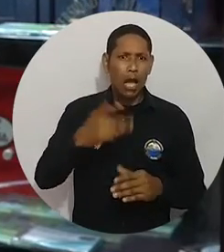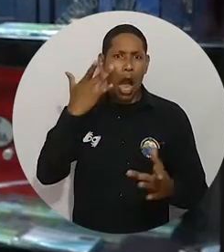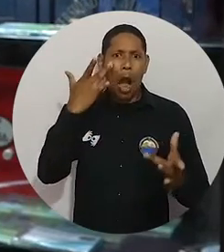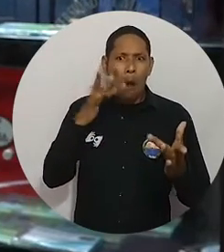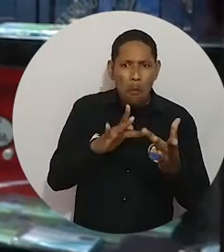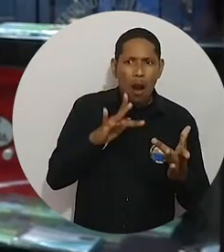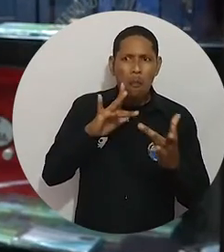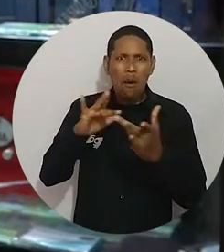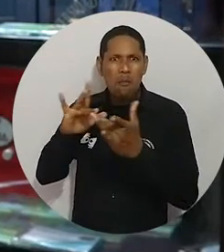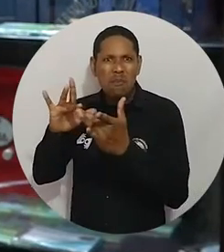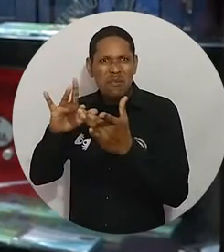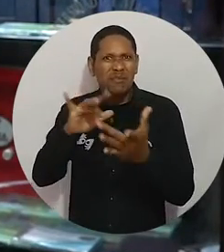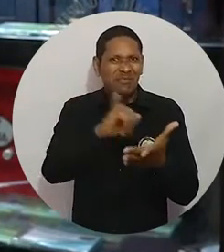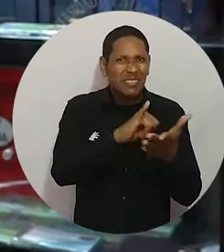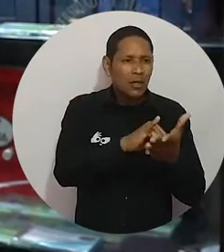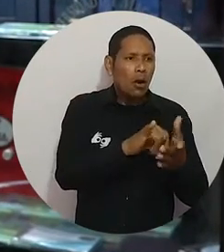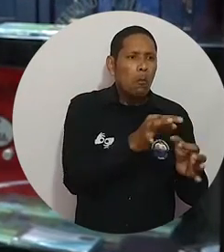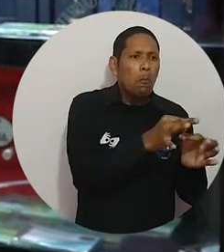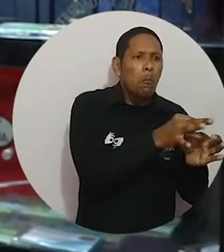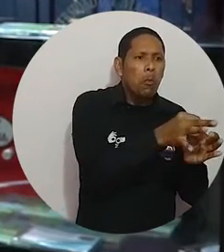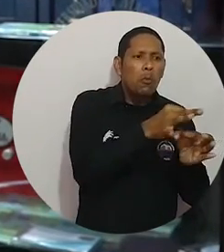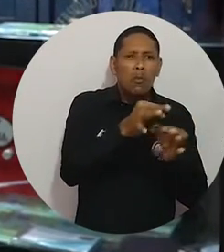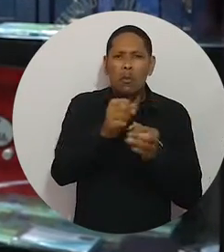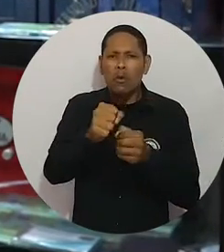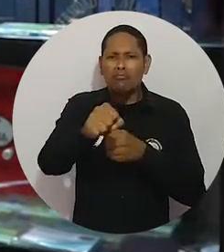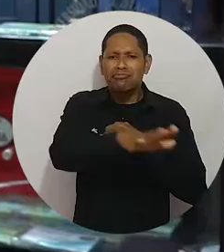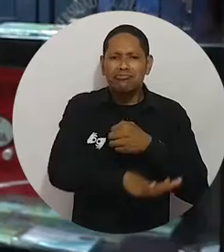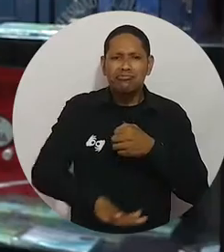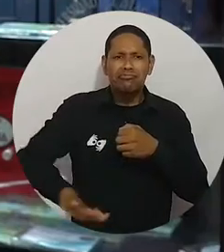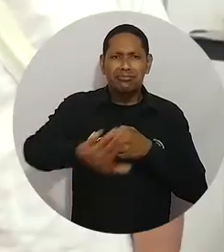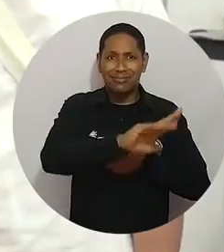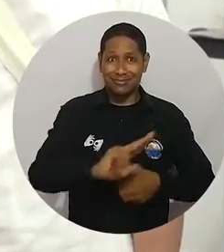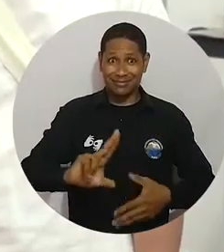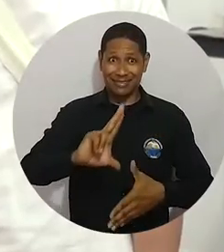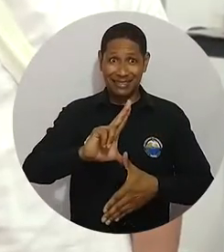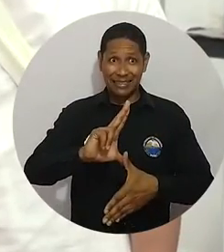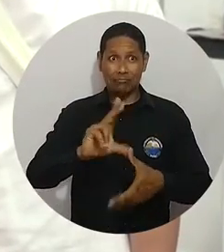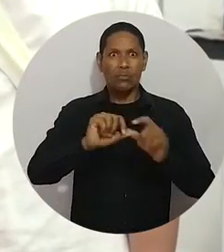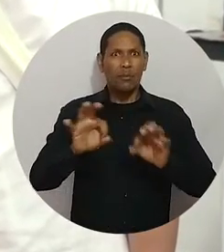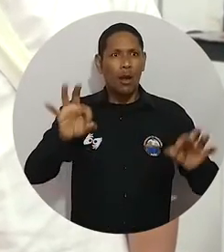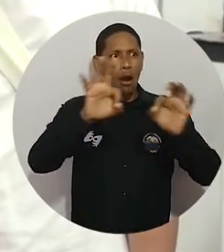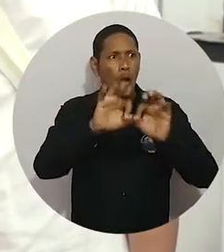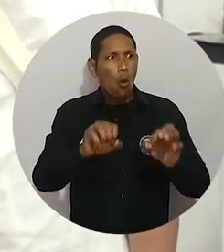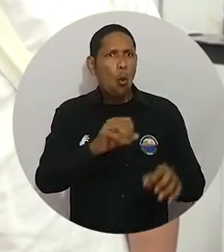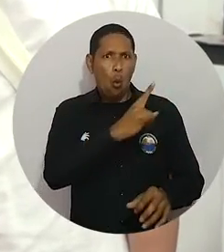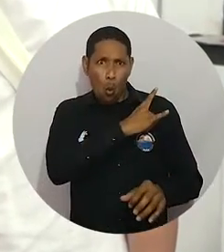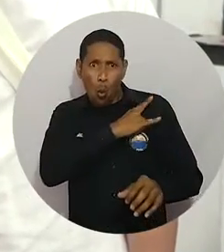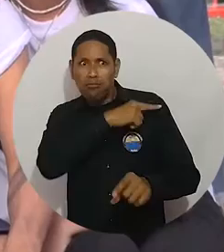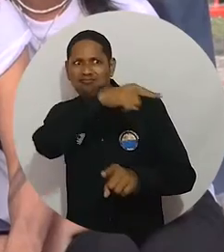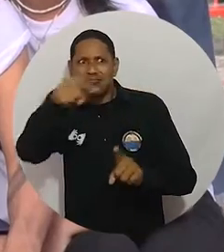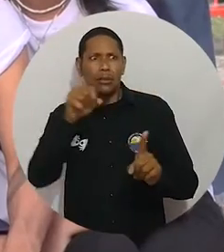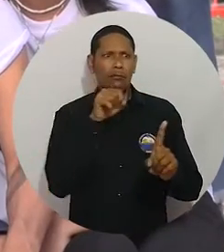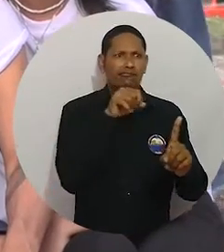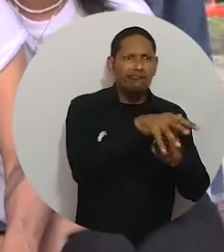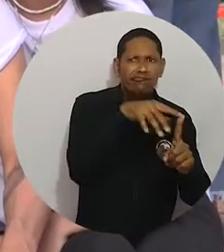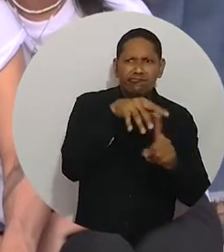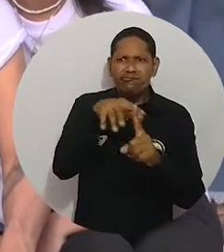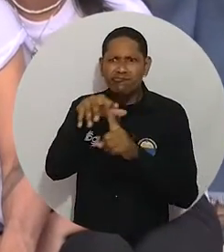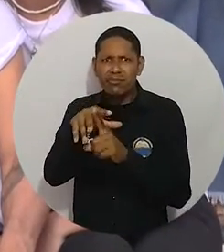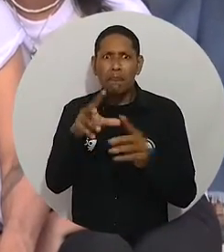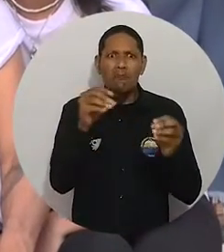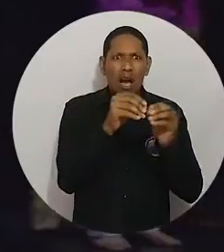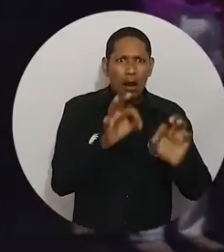prácticas de las comunidades, de los diferentes pueblos y territorios de América Latina, incidir en las universidades